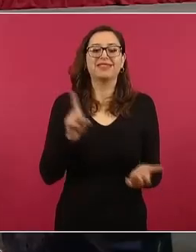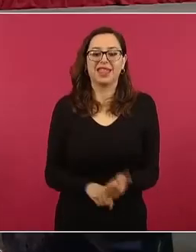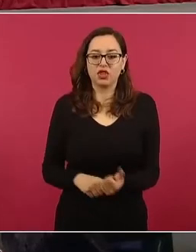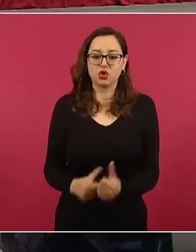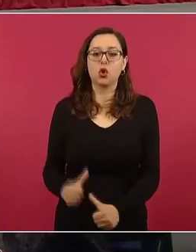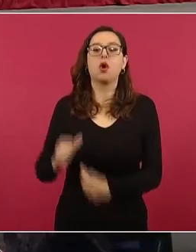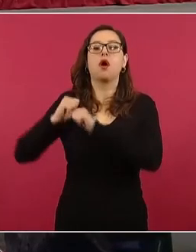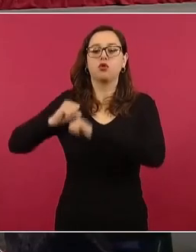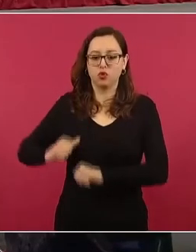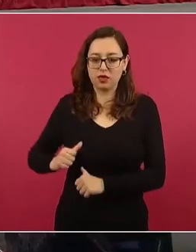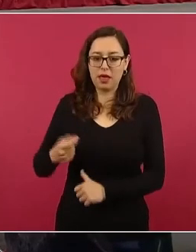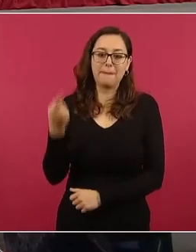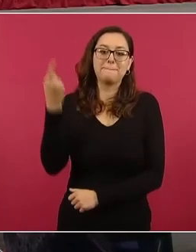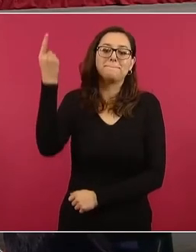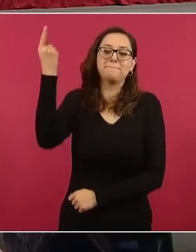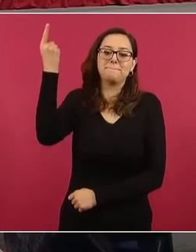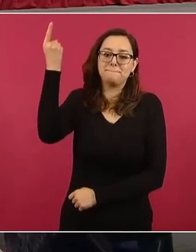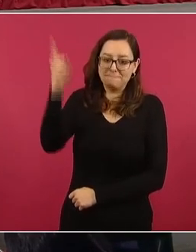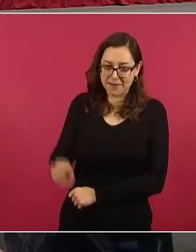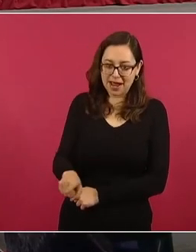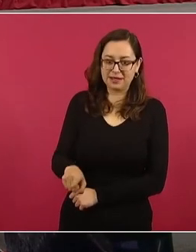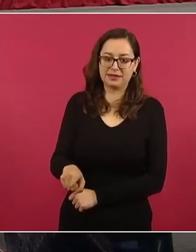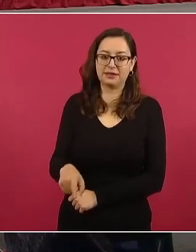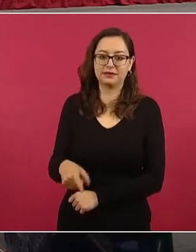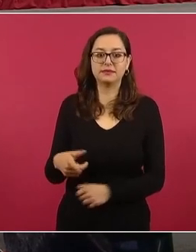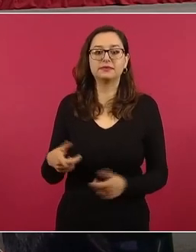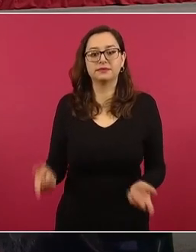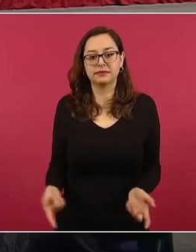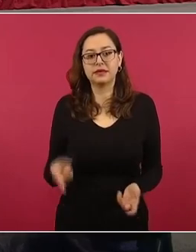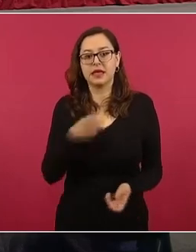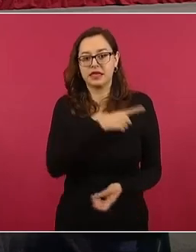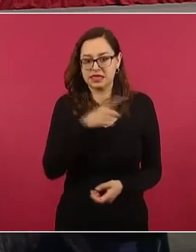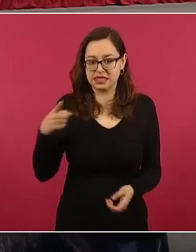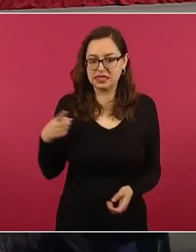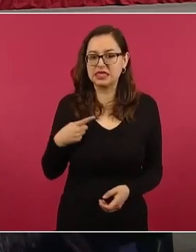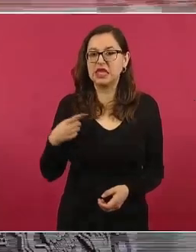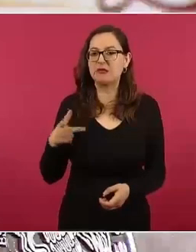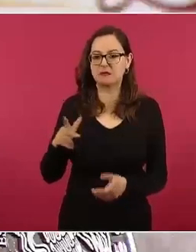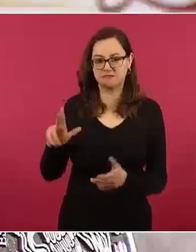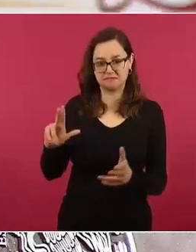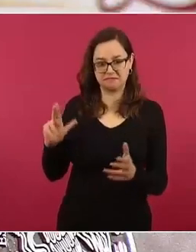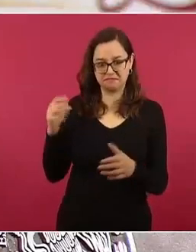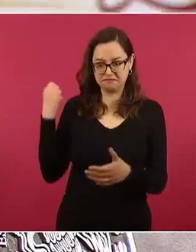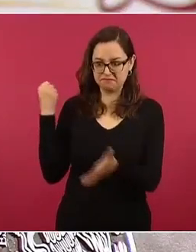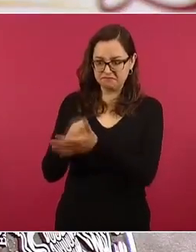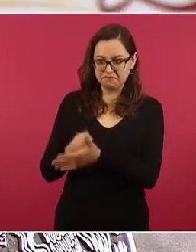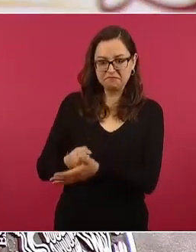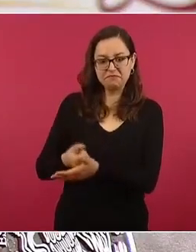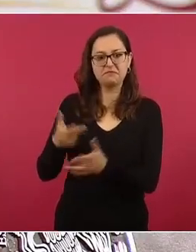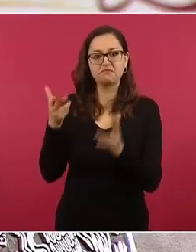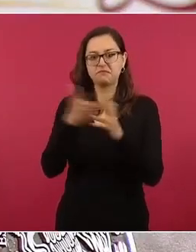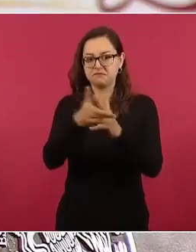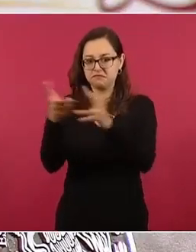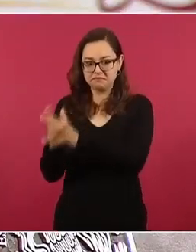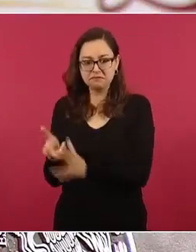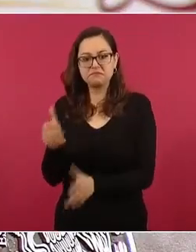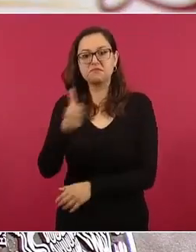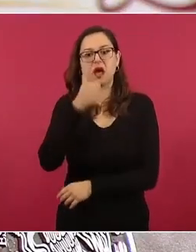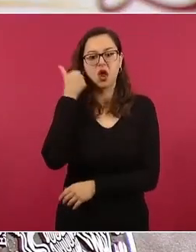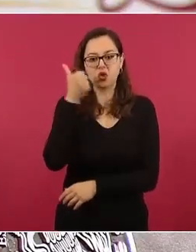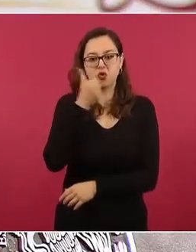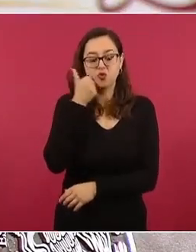ordenaron recuperar la mercancía y darles su merecido y un escarmiento ejemplar a los estudiantes.